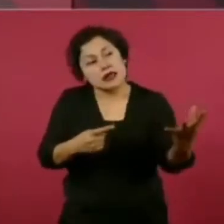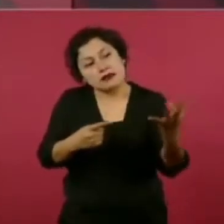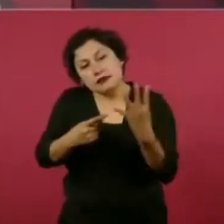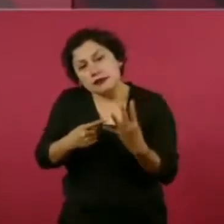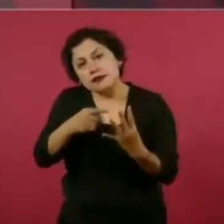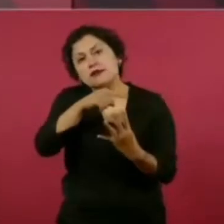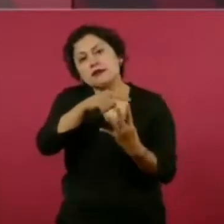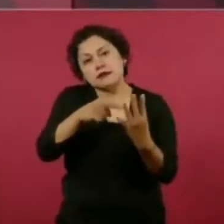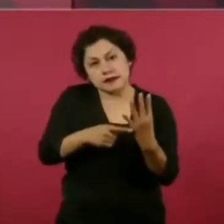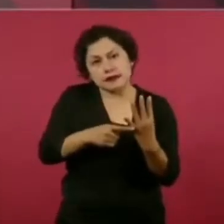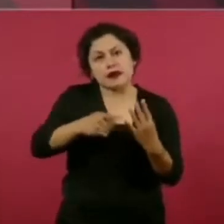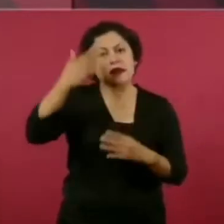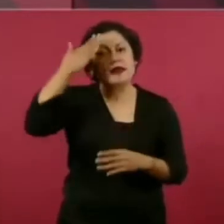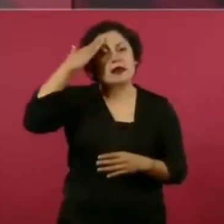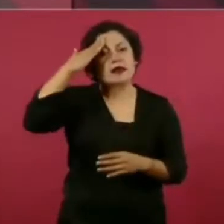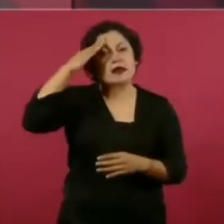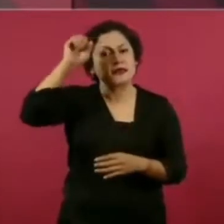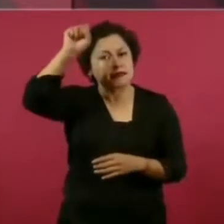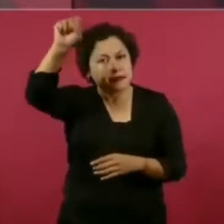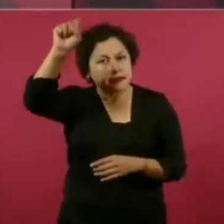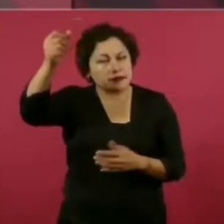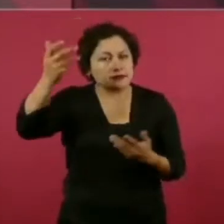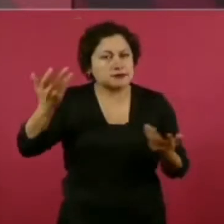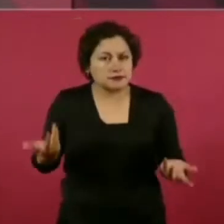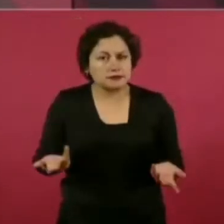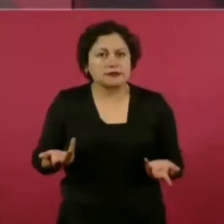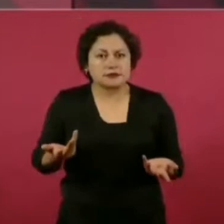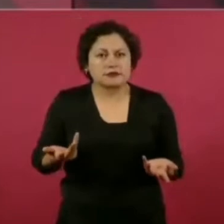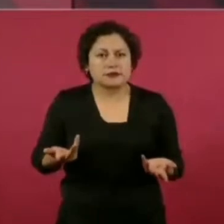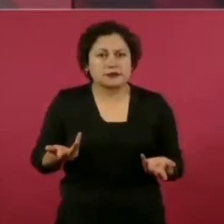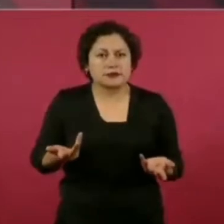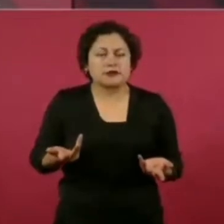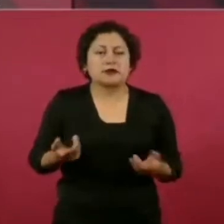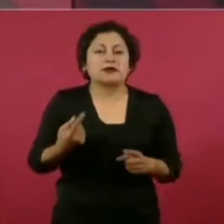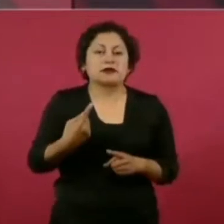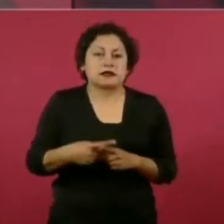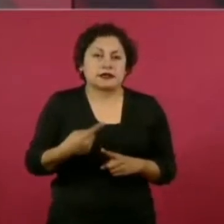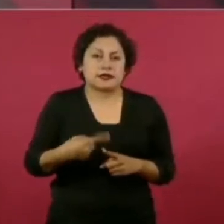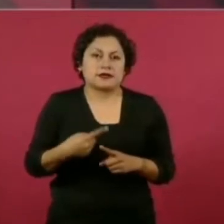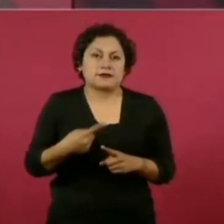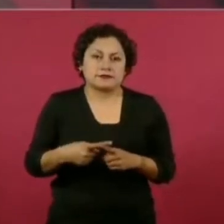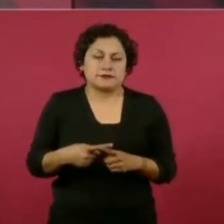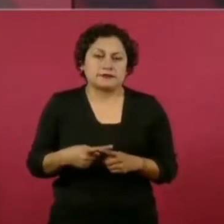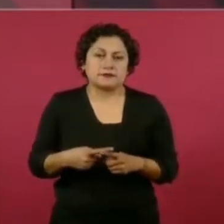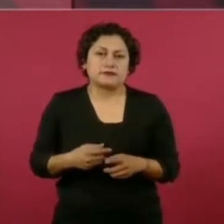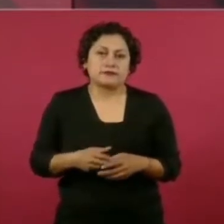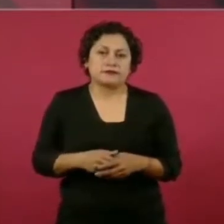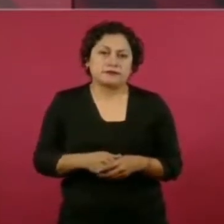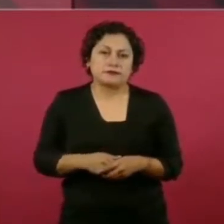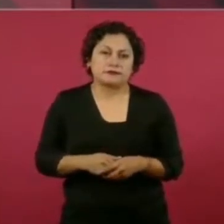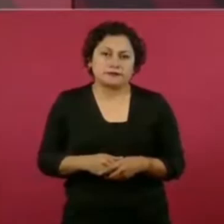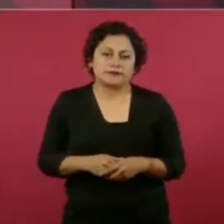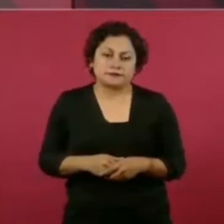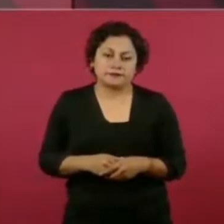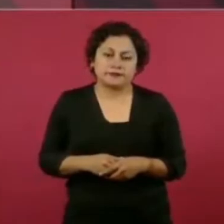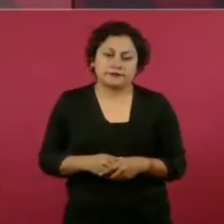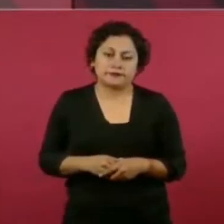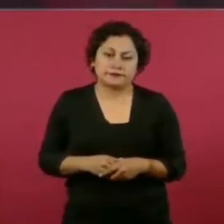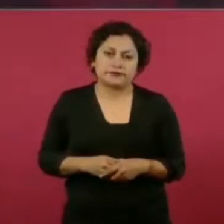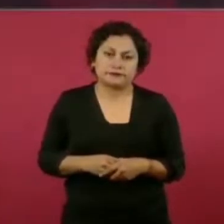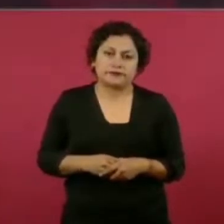porque se portó, ya lo dije en una ocasión, muy bien en otros casos, pero en ese caso se